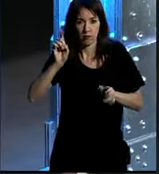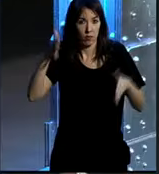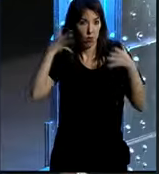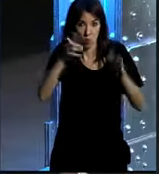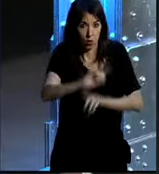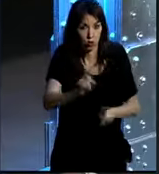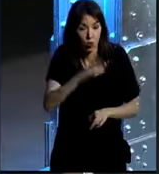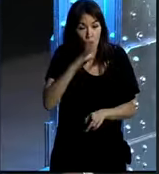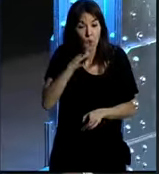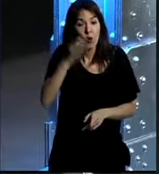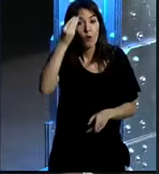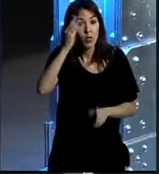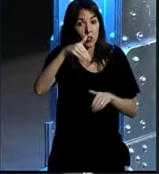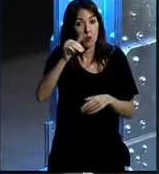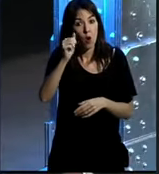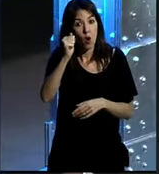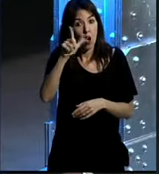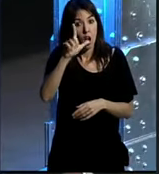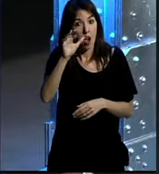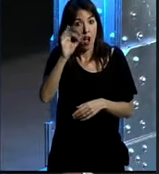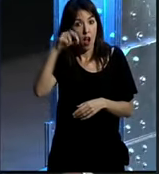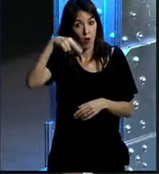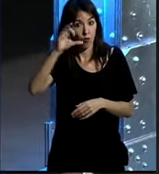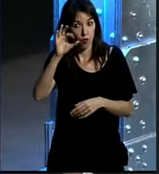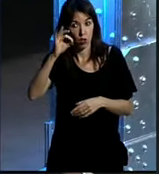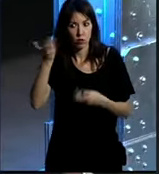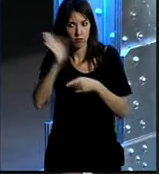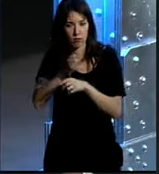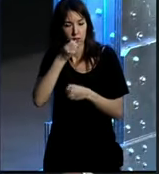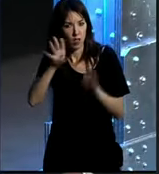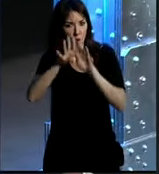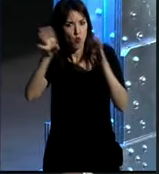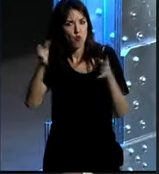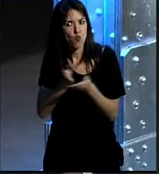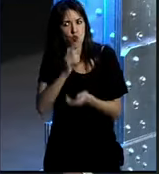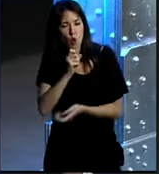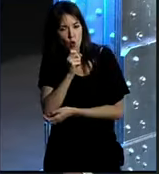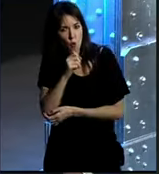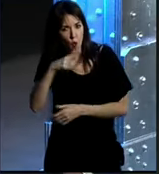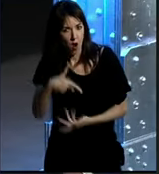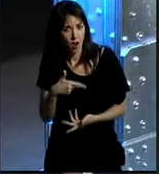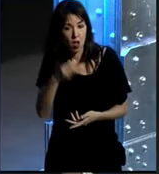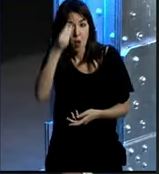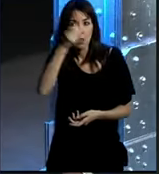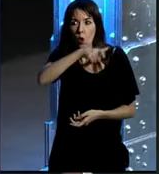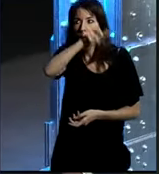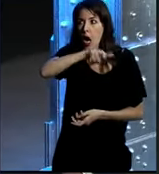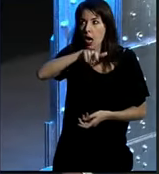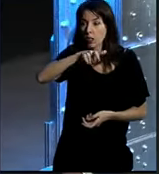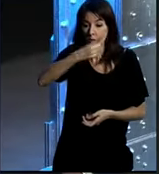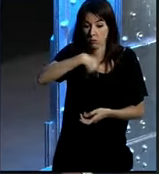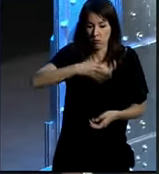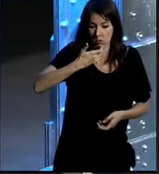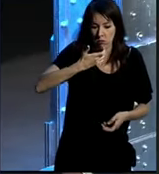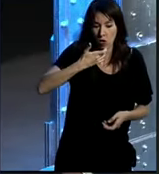lo recomiendo porque creo que que Alfonso ha mostrado muy bien cómo es el mundo hoy y y yo creo que hay gente que que no se plantea en